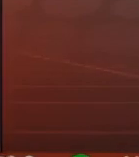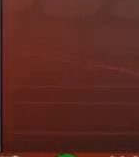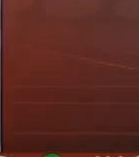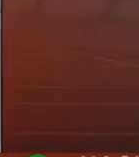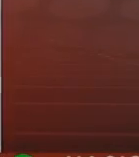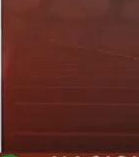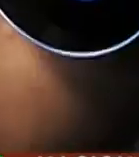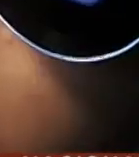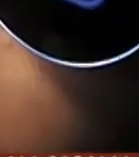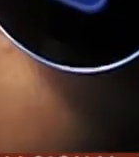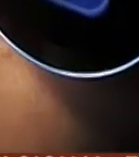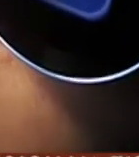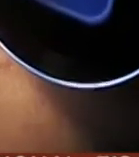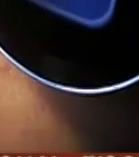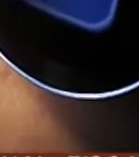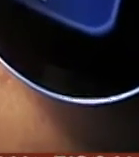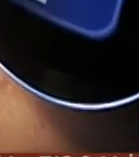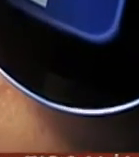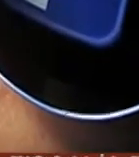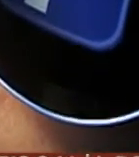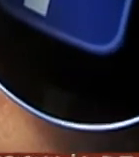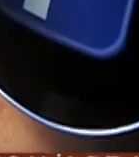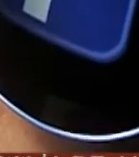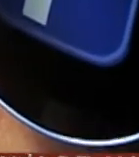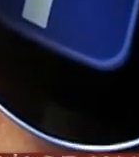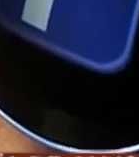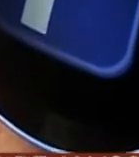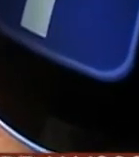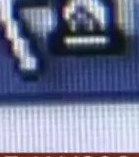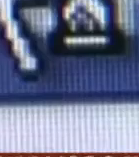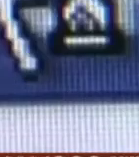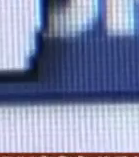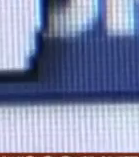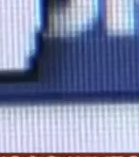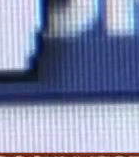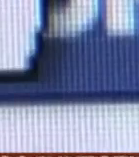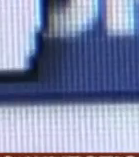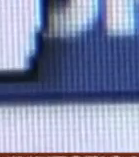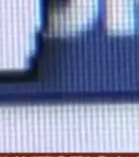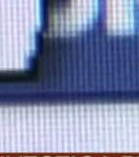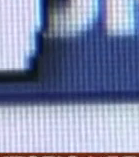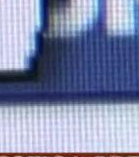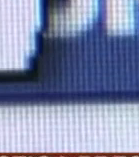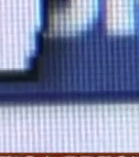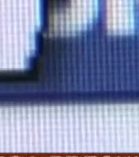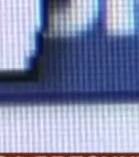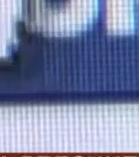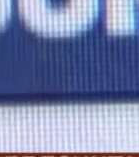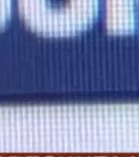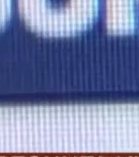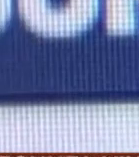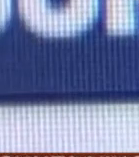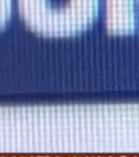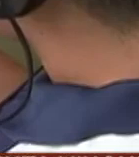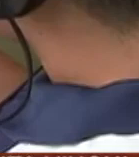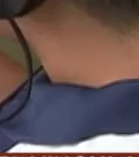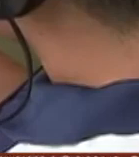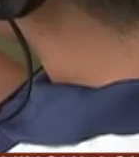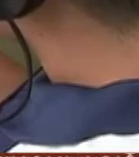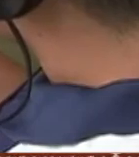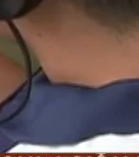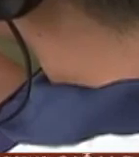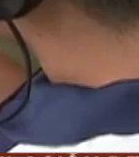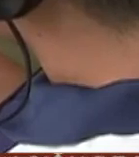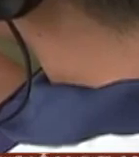claro y que el usuario merece saber cómo se está usando la información Facebook ha dado una respuesta con una apelación a estas acusaciones